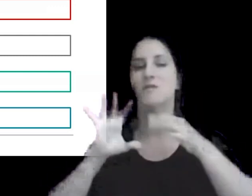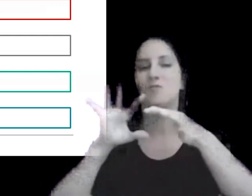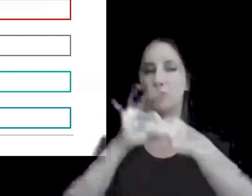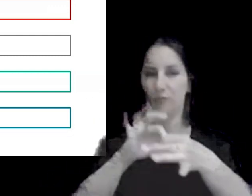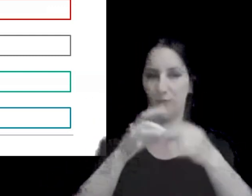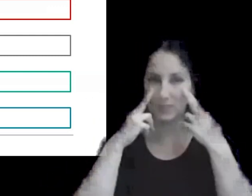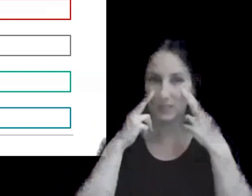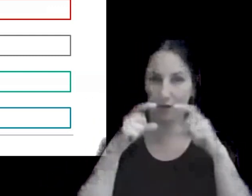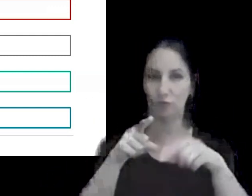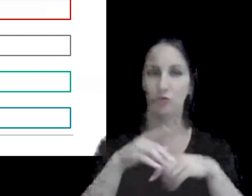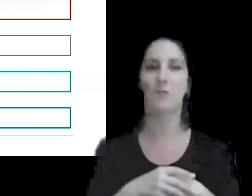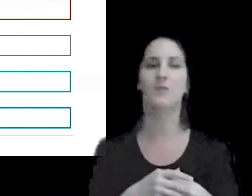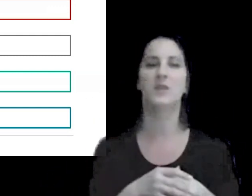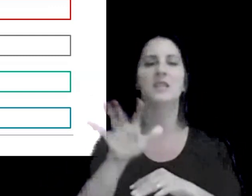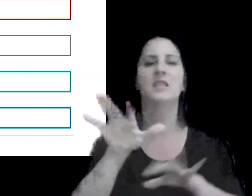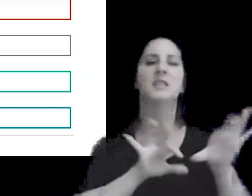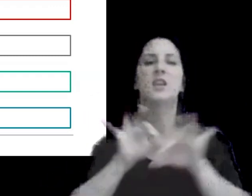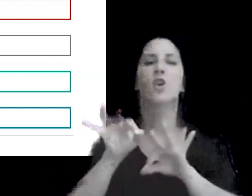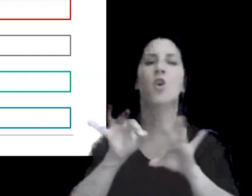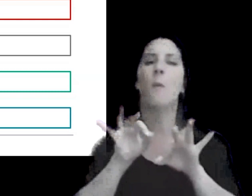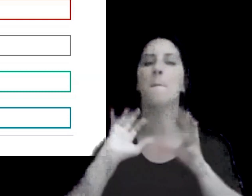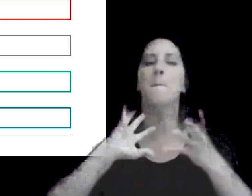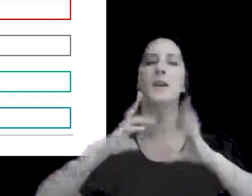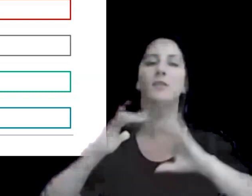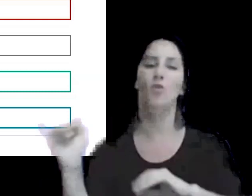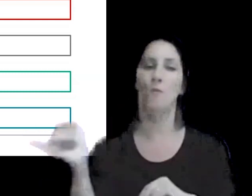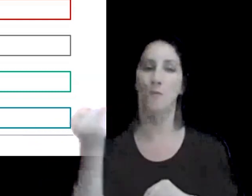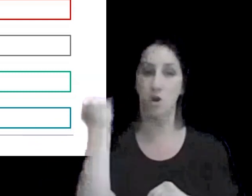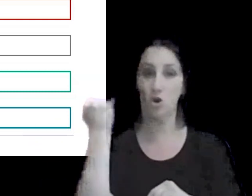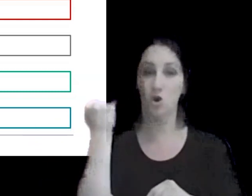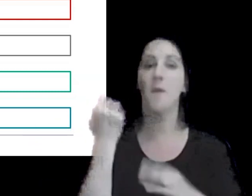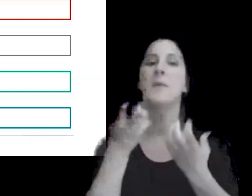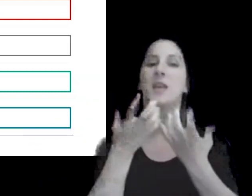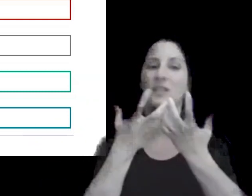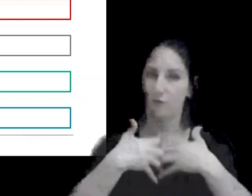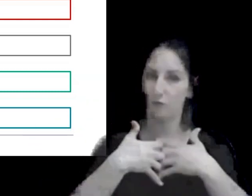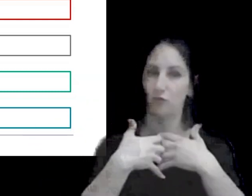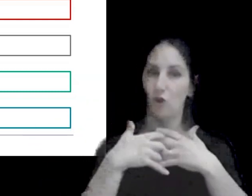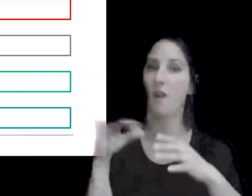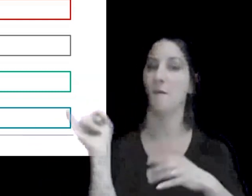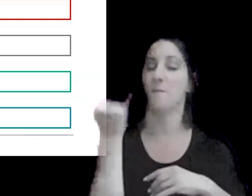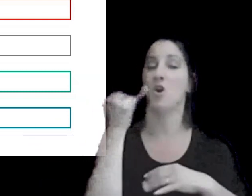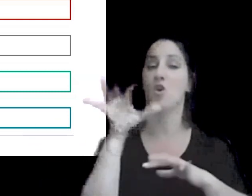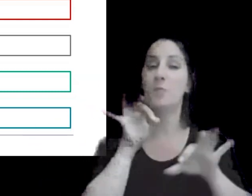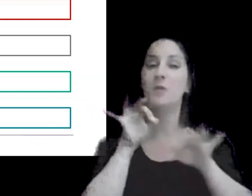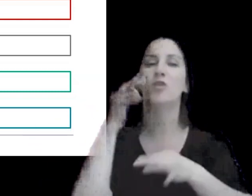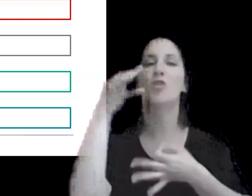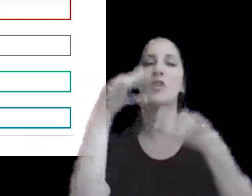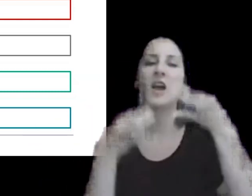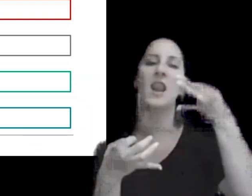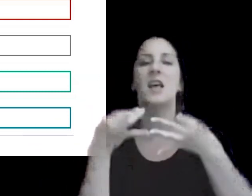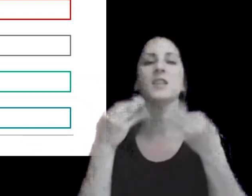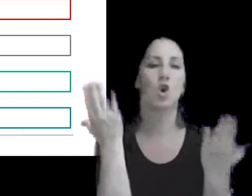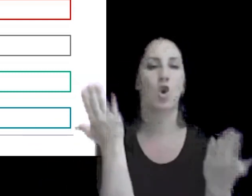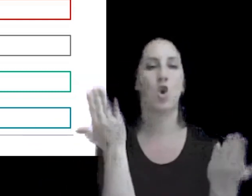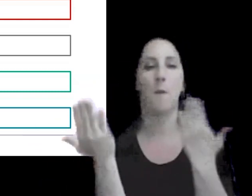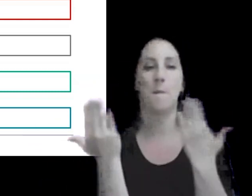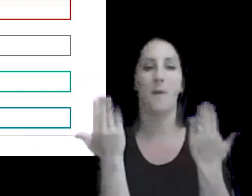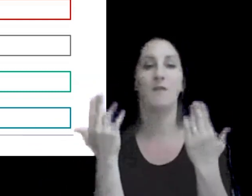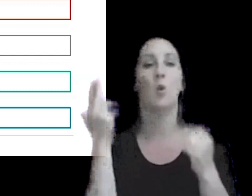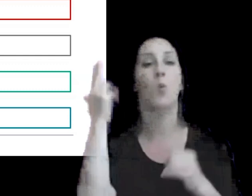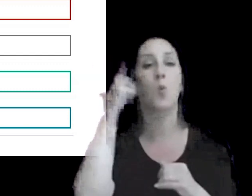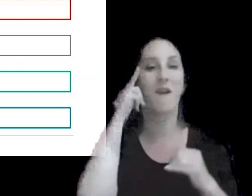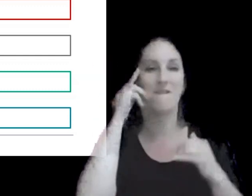la selección del mejor método la aplicación de dicho método y del análisis de comparabilidad de nueve